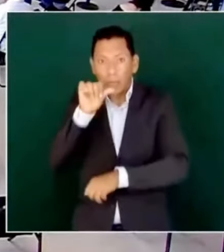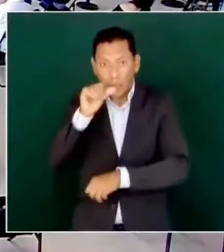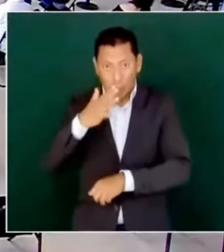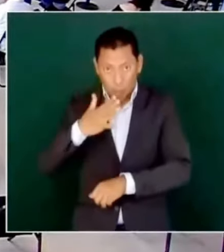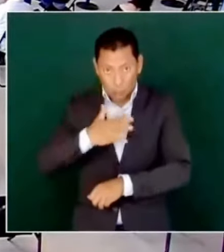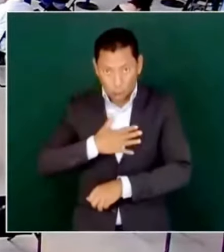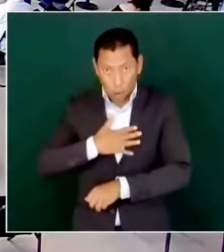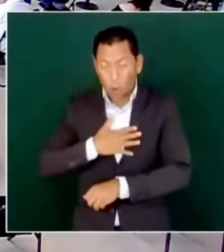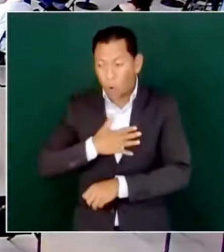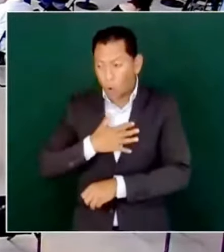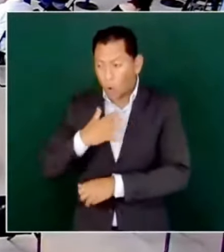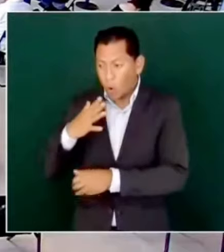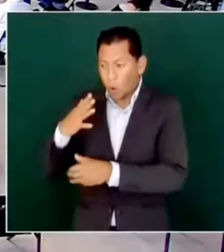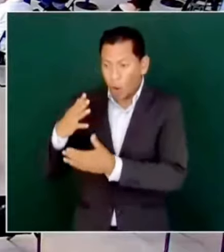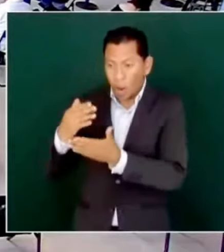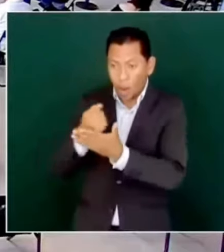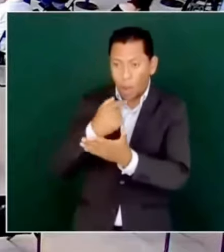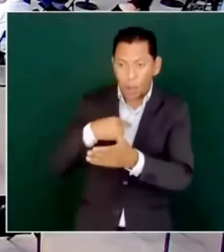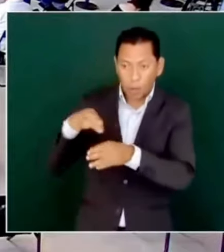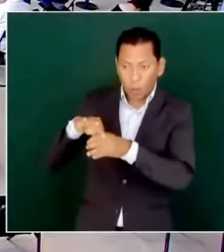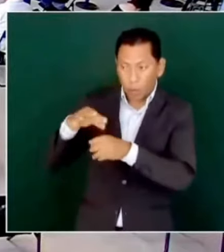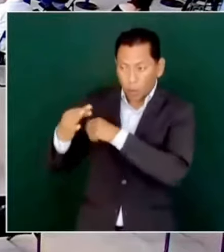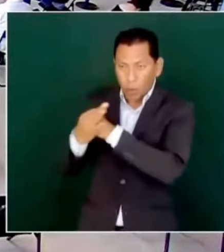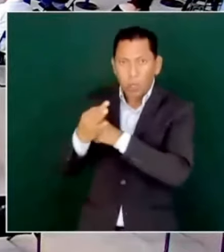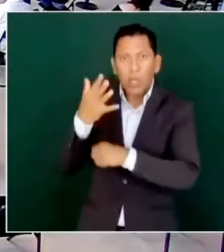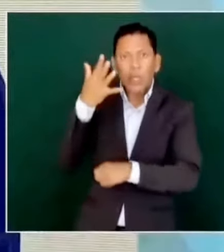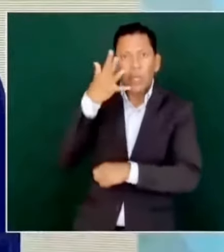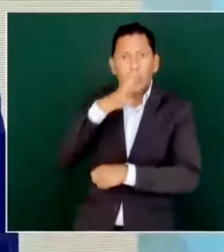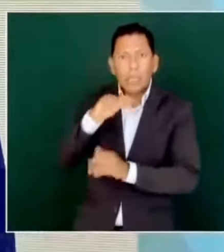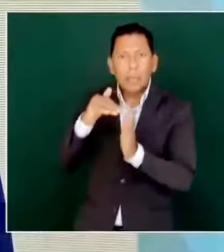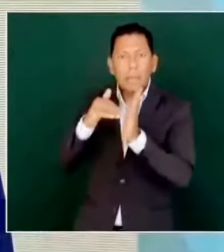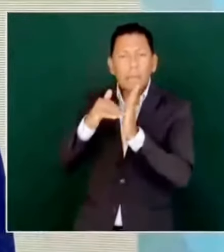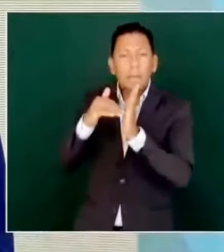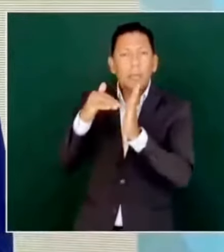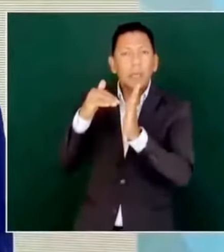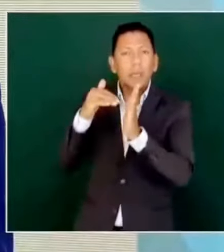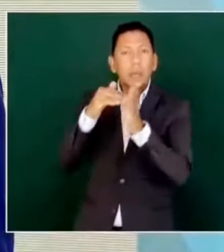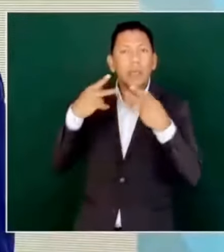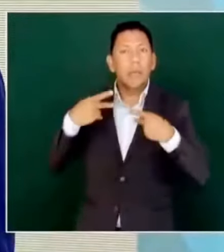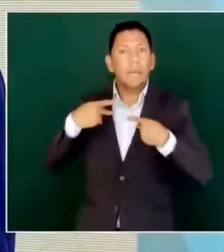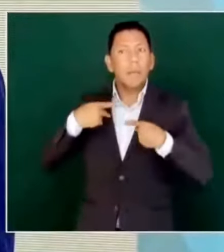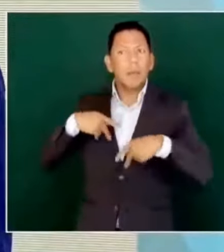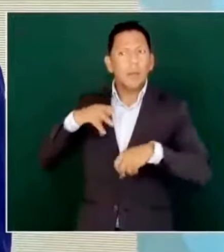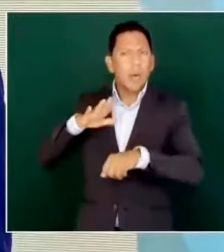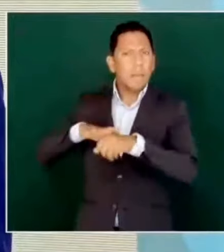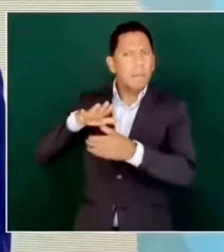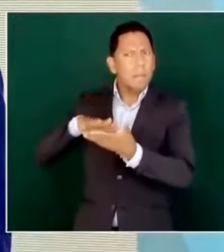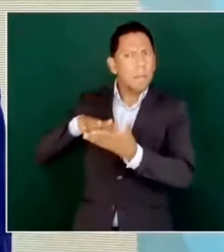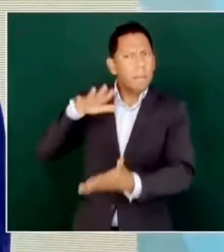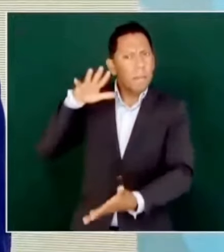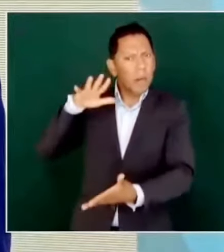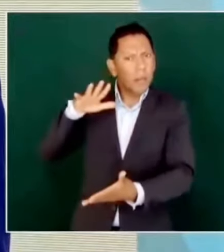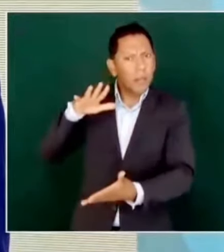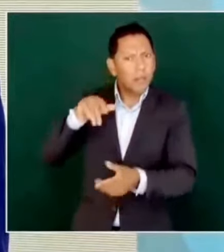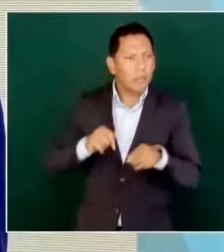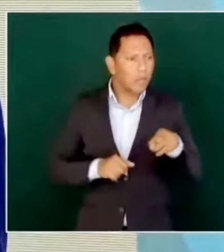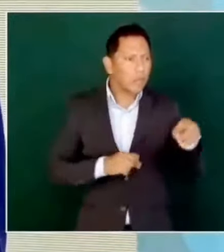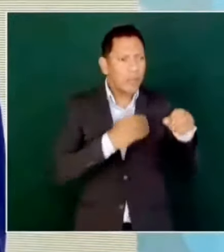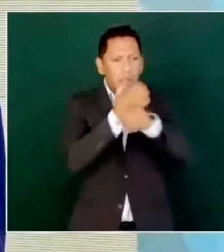hay 10 millones de habitantes más que en los 10 millones